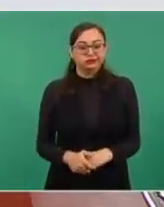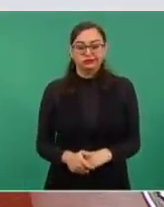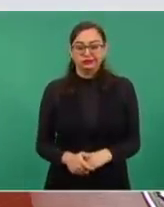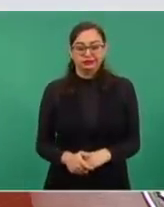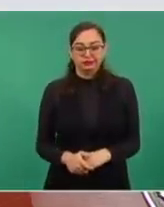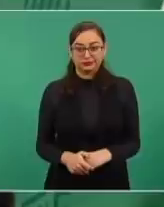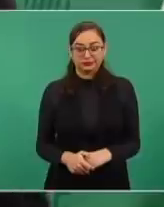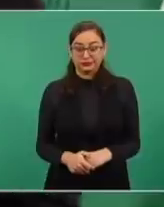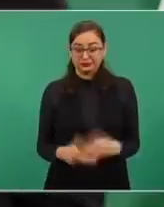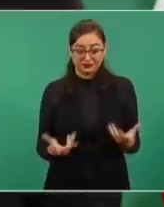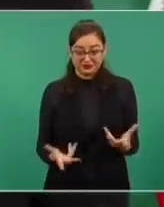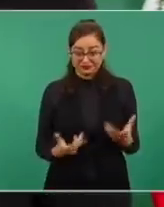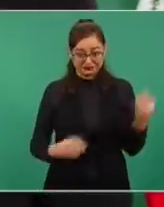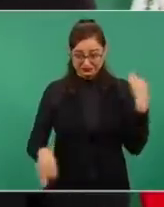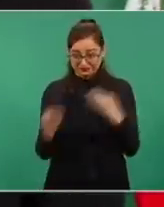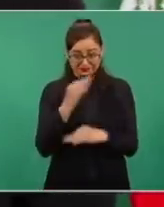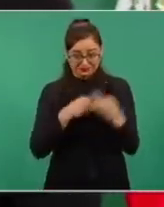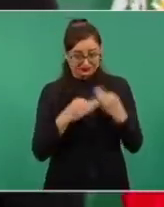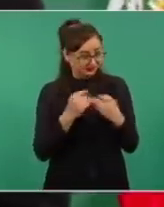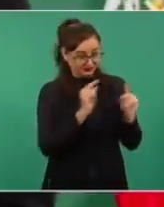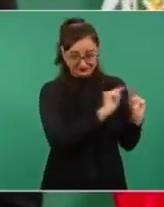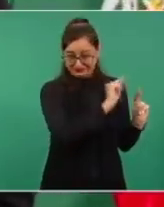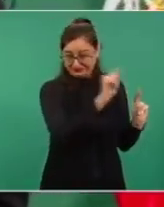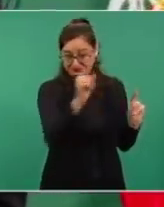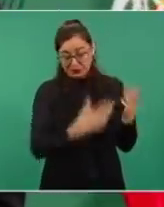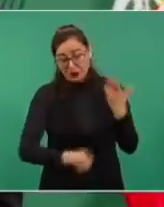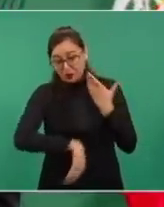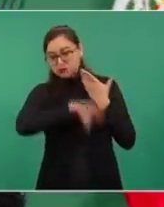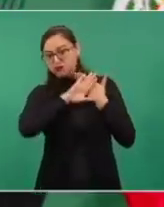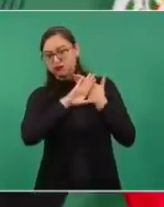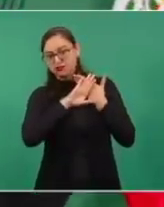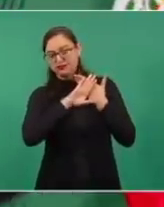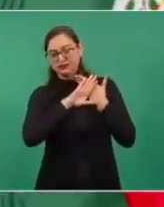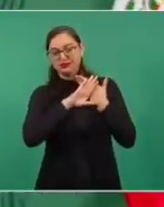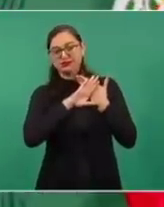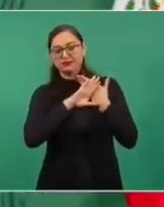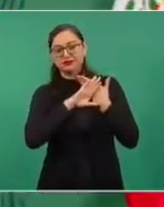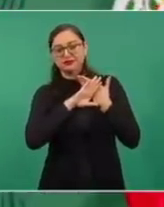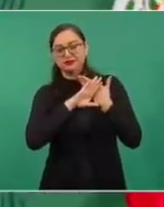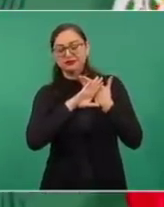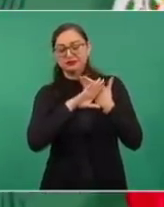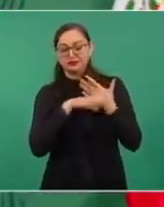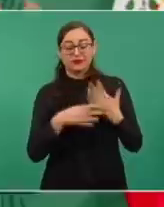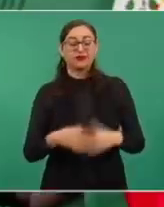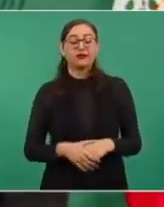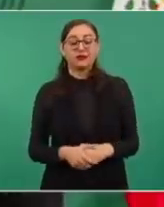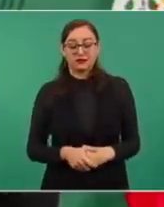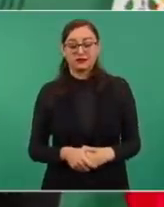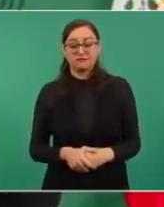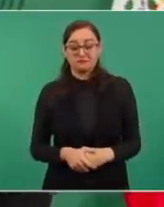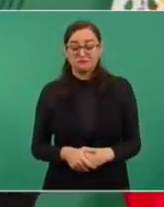todos en general.